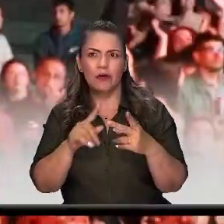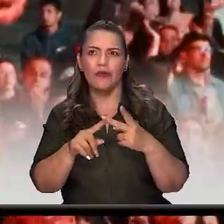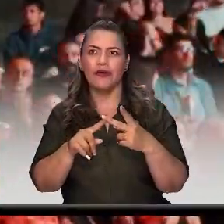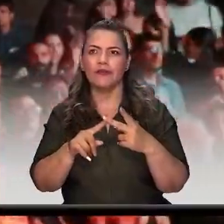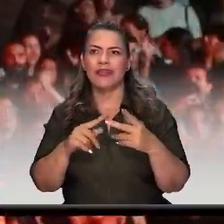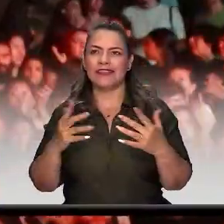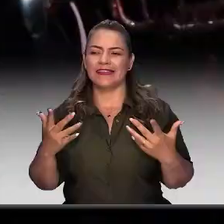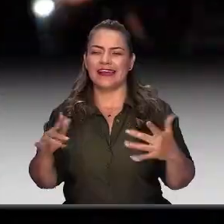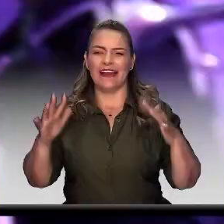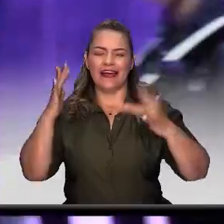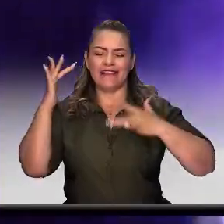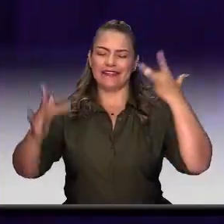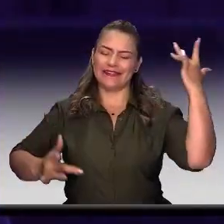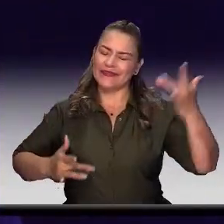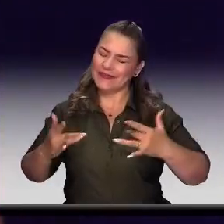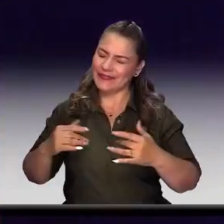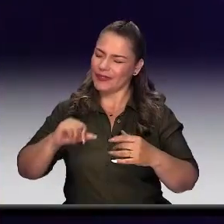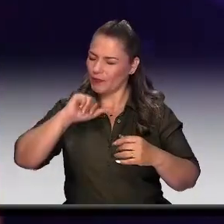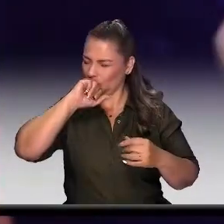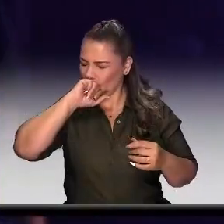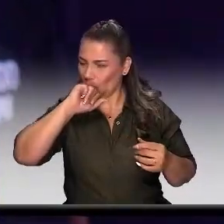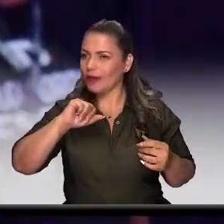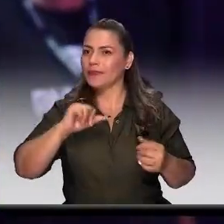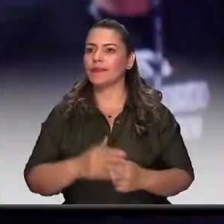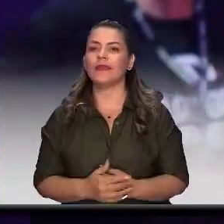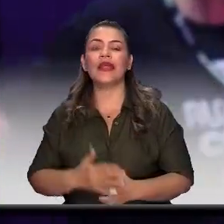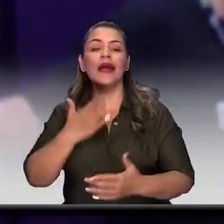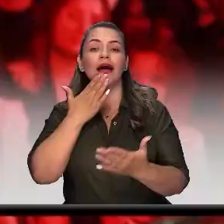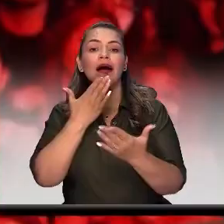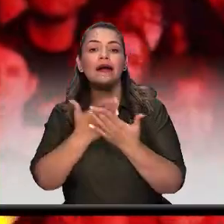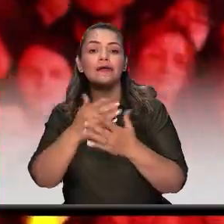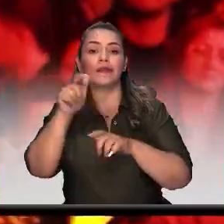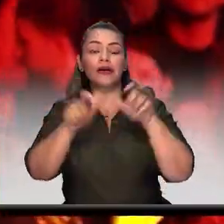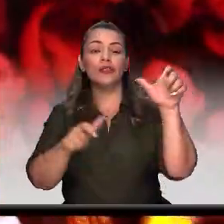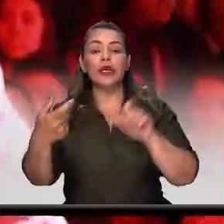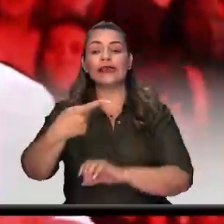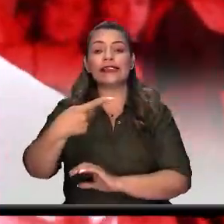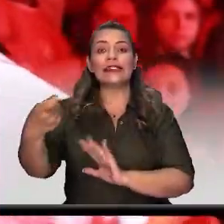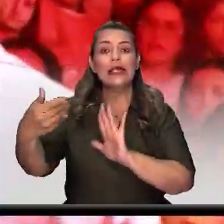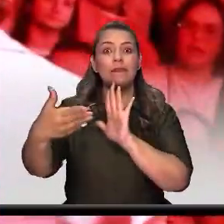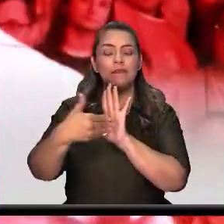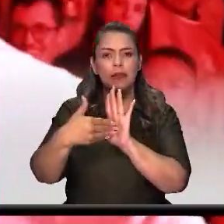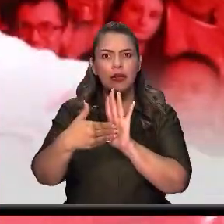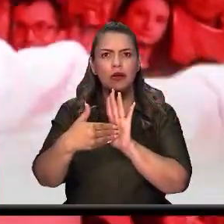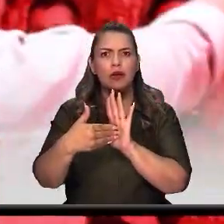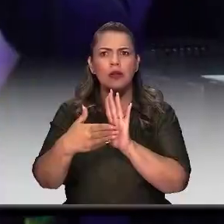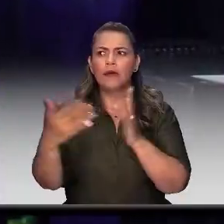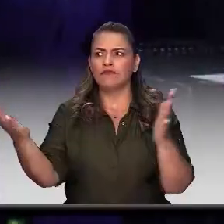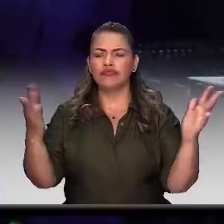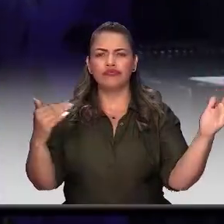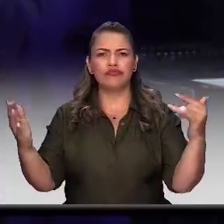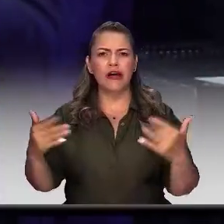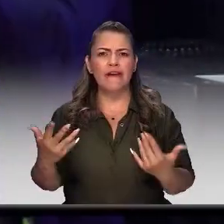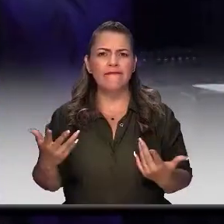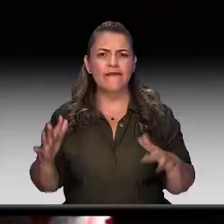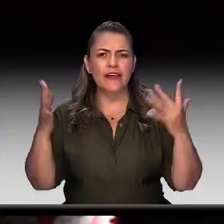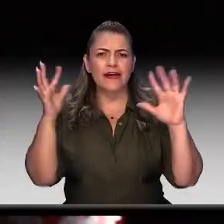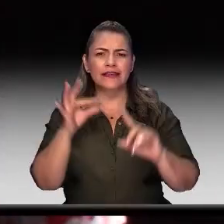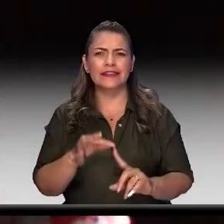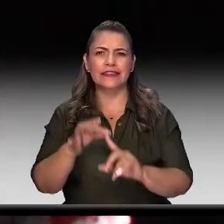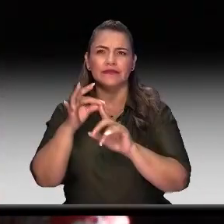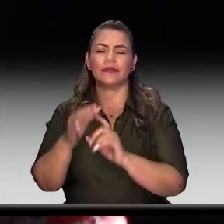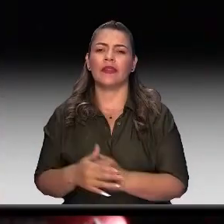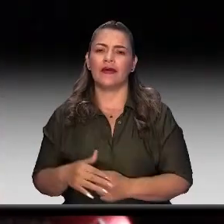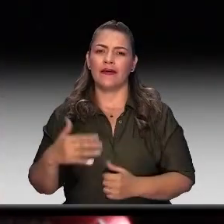alegría y pasión. Gracias a las más de 100 mil personas que vivieron con nosotros estas fiestas inolvidables, las fiestas de